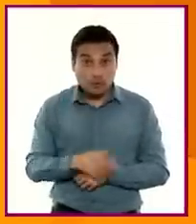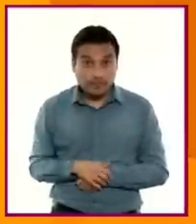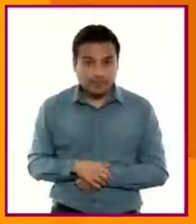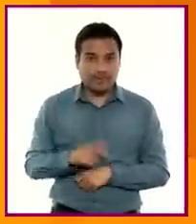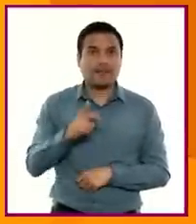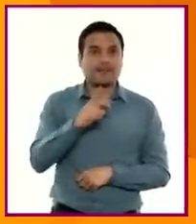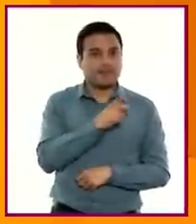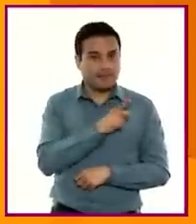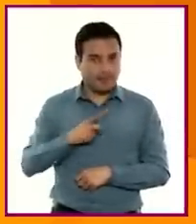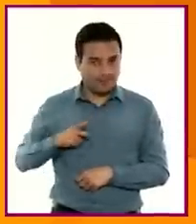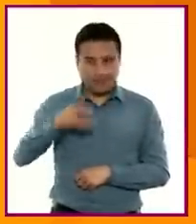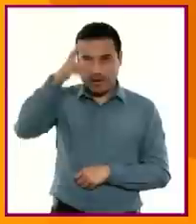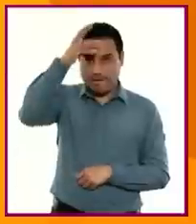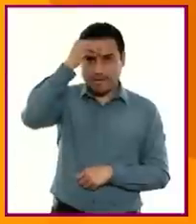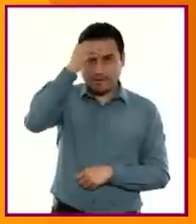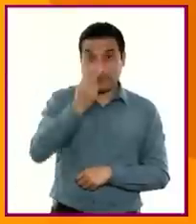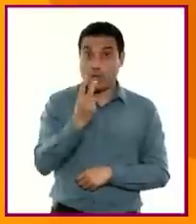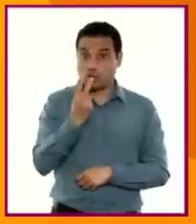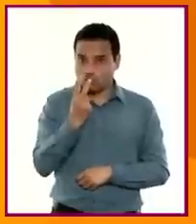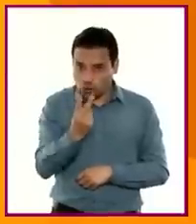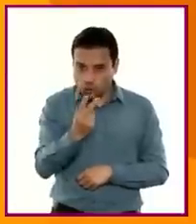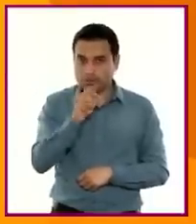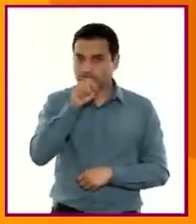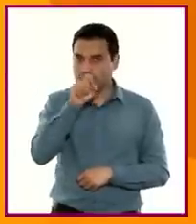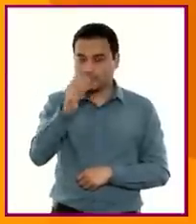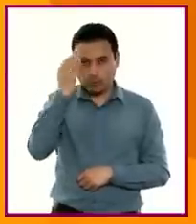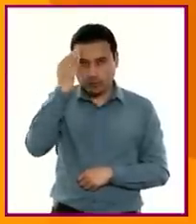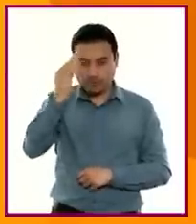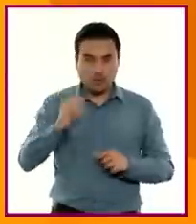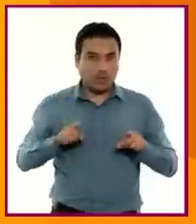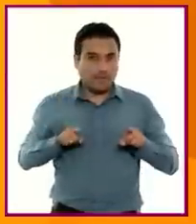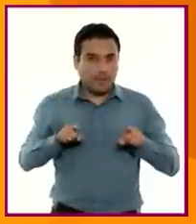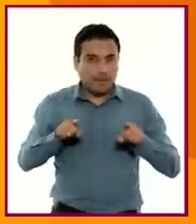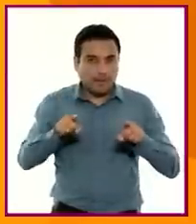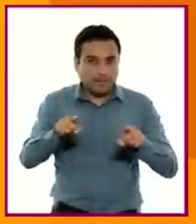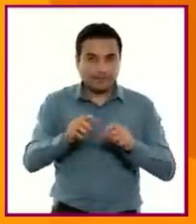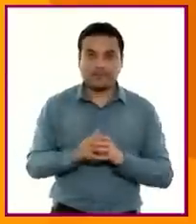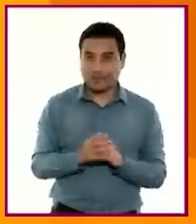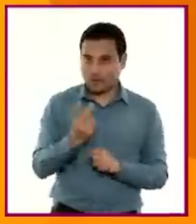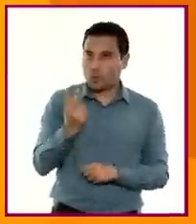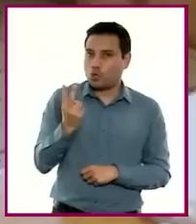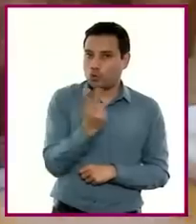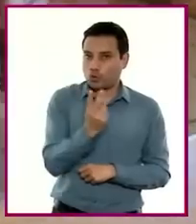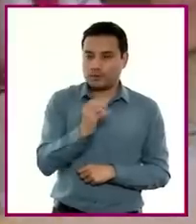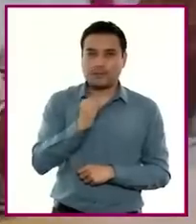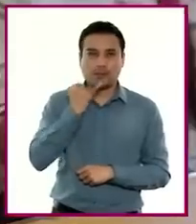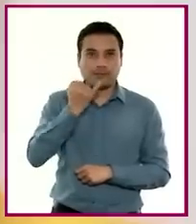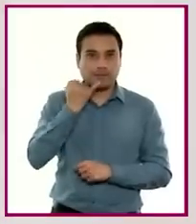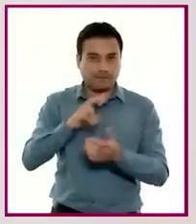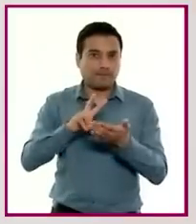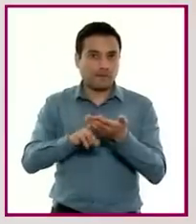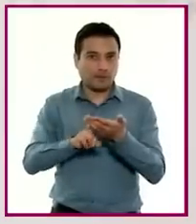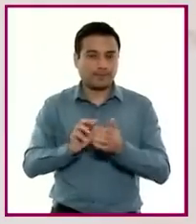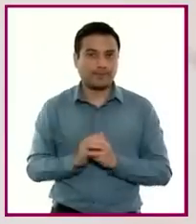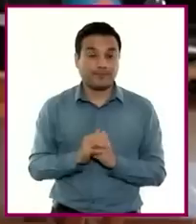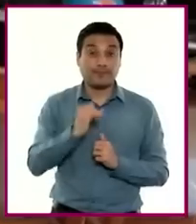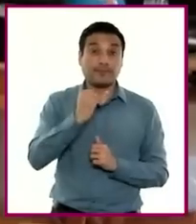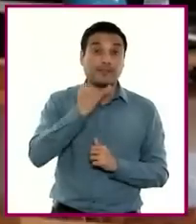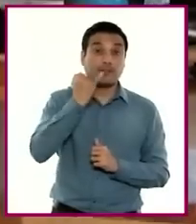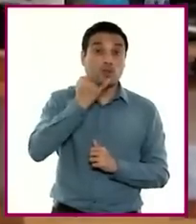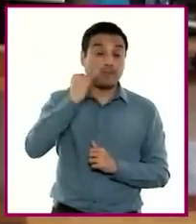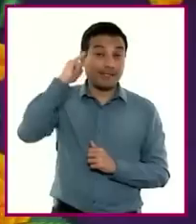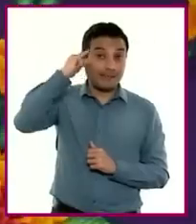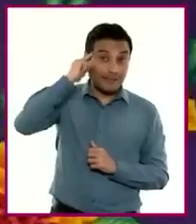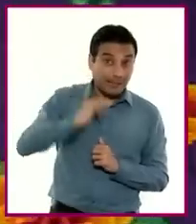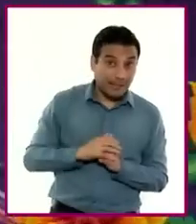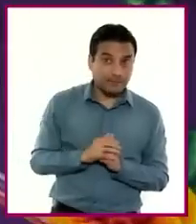aprendizaje y en el empleo de estas, así como la valoración de todas, pues es importante enfatizarlo, tanto las lenguas indígenas como el